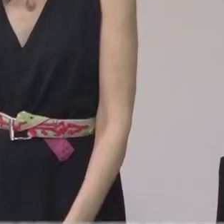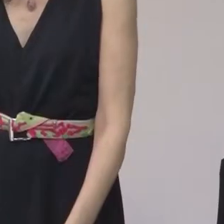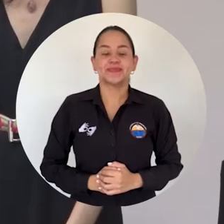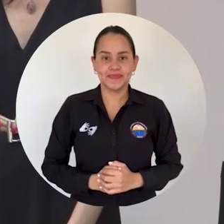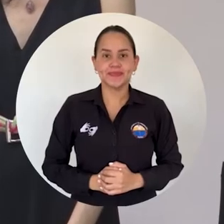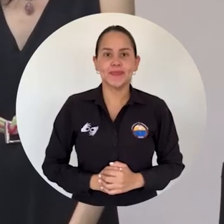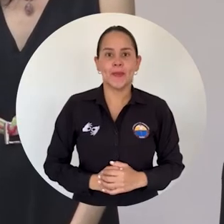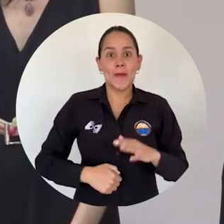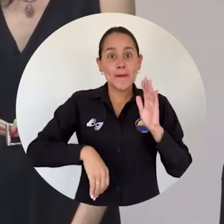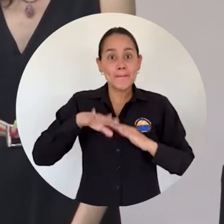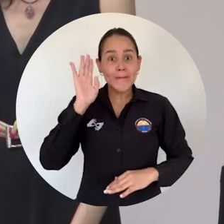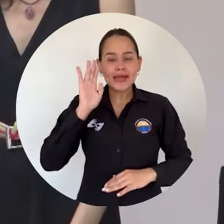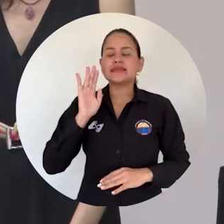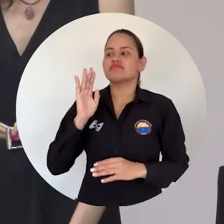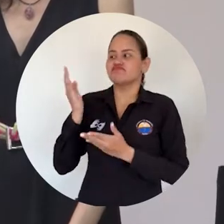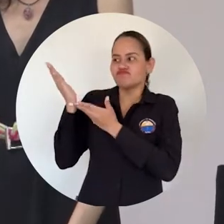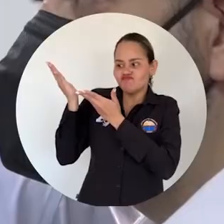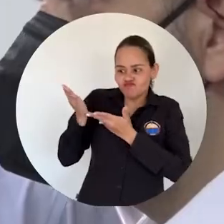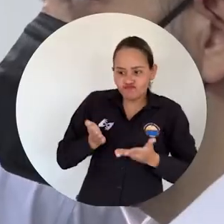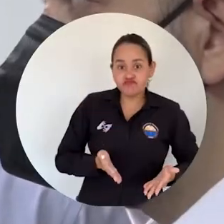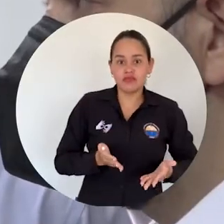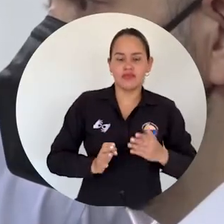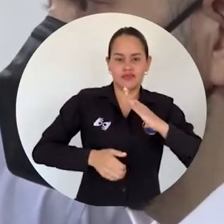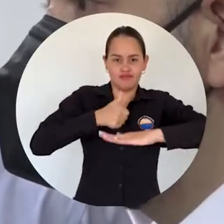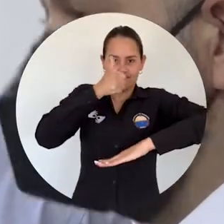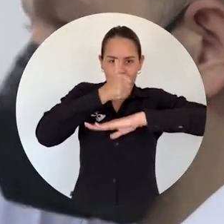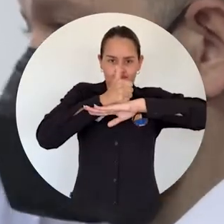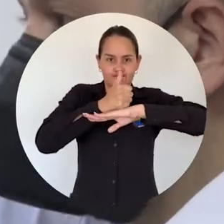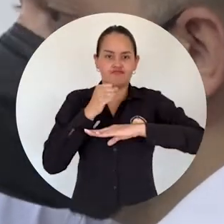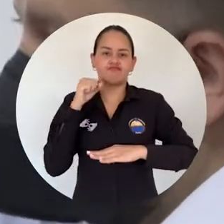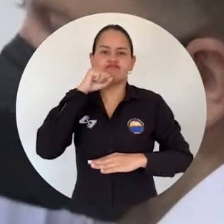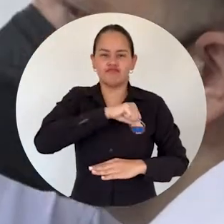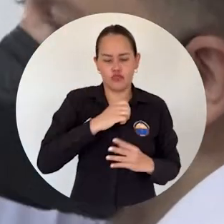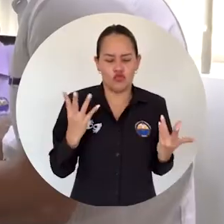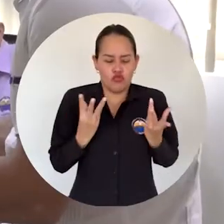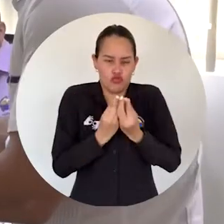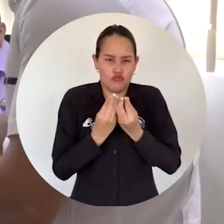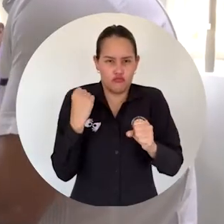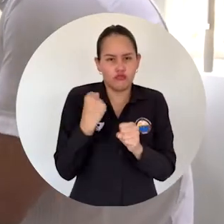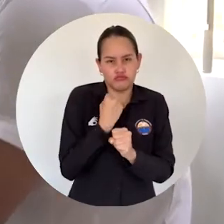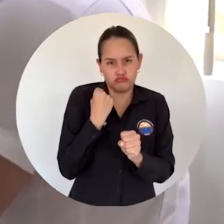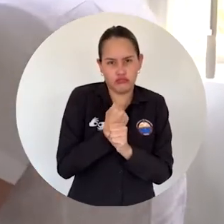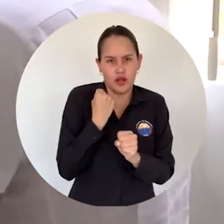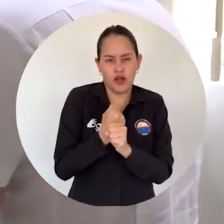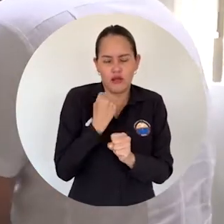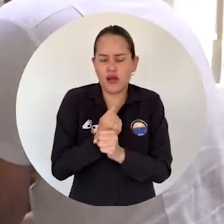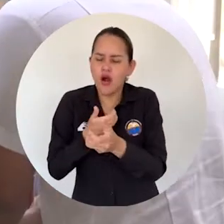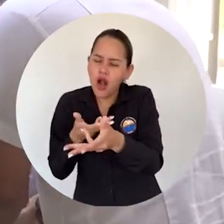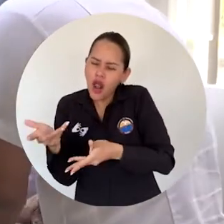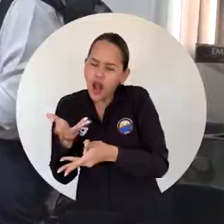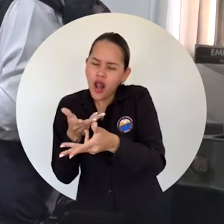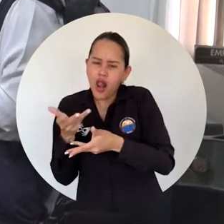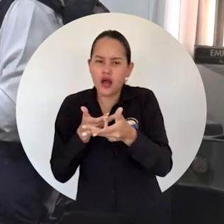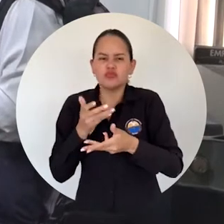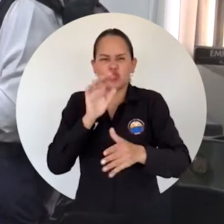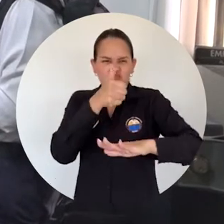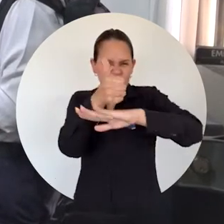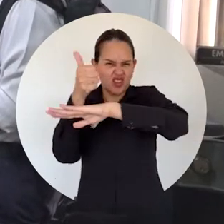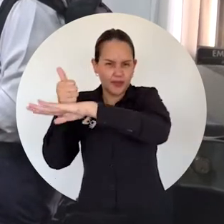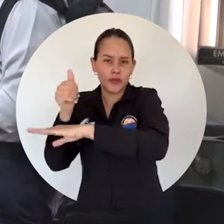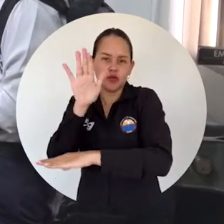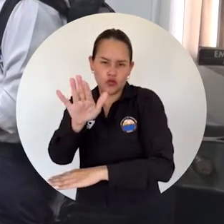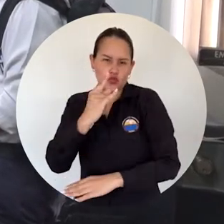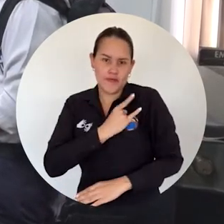Con el recibimiento en el campus de Unimagdalena, el rector Pablo Vera Salazar y su equipo de trabajo intercambiaron ideas con los directivos de la